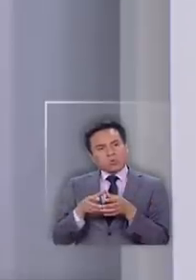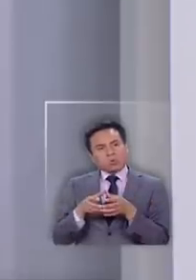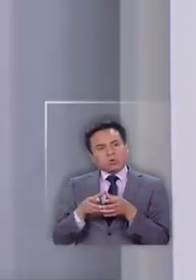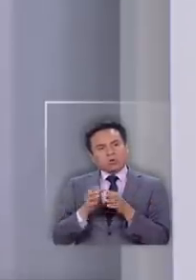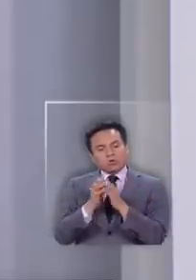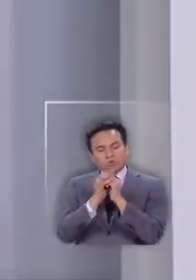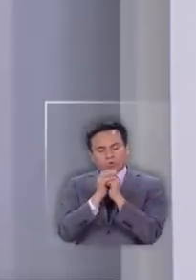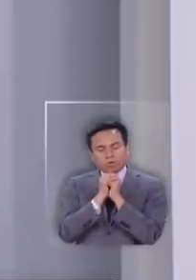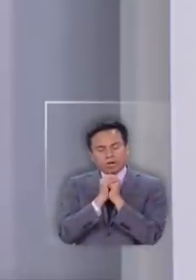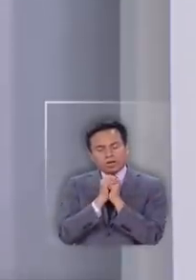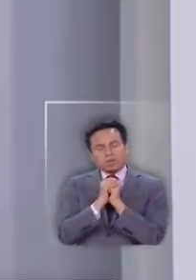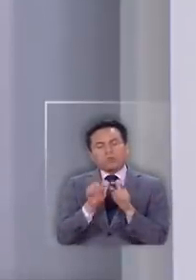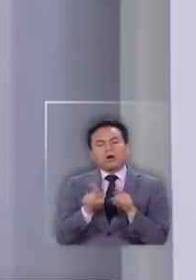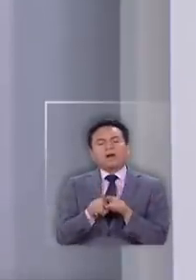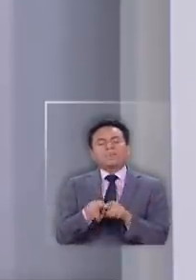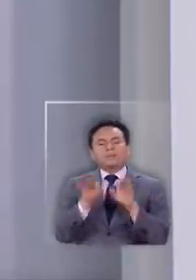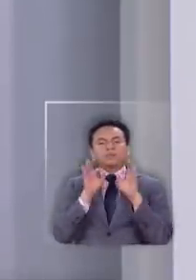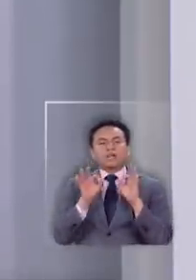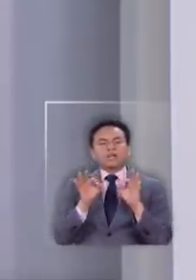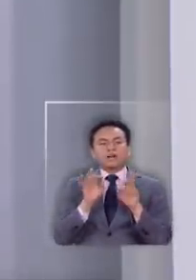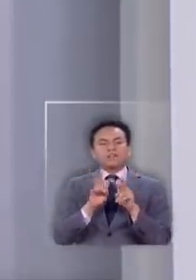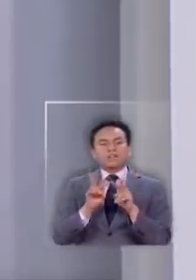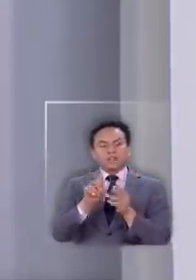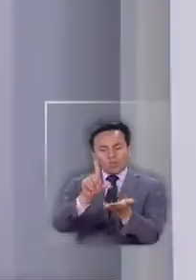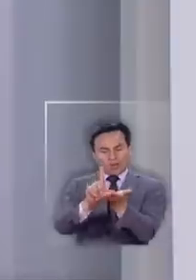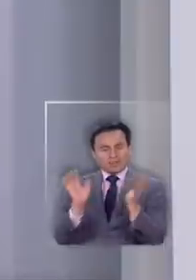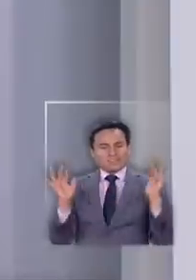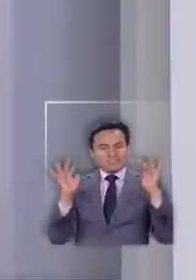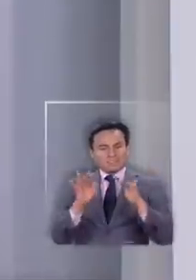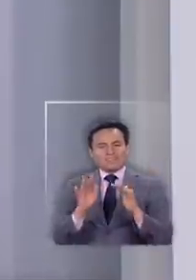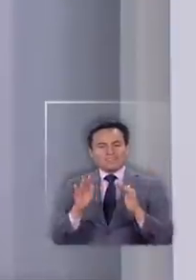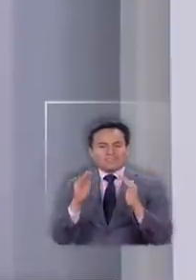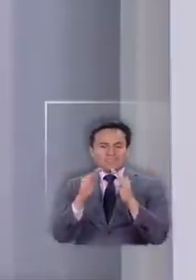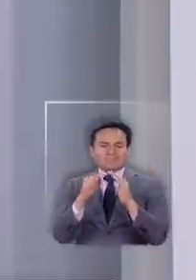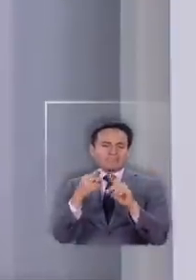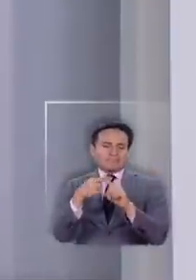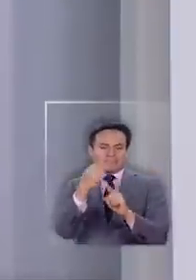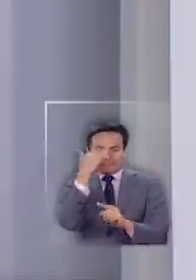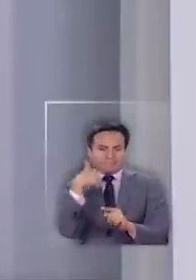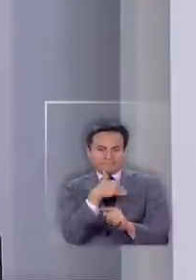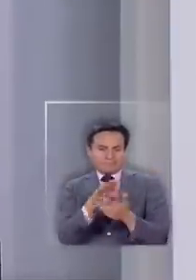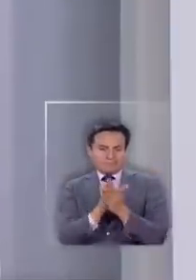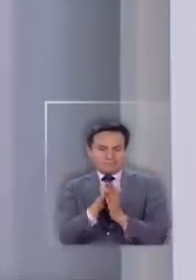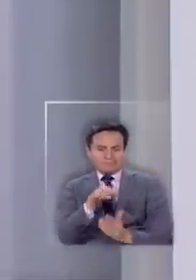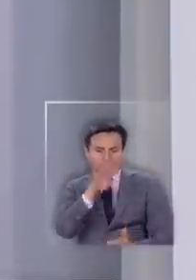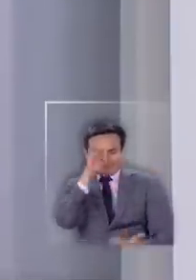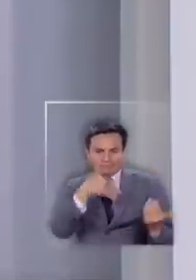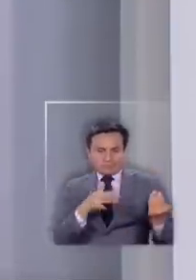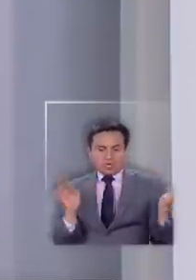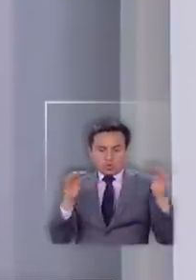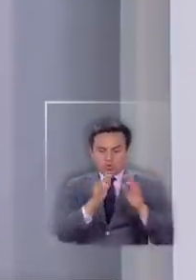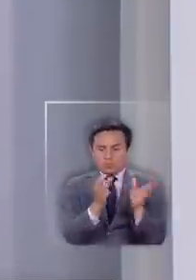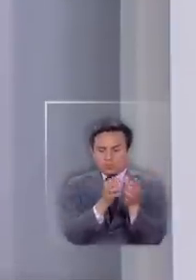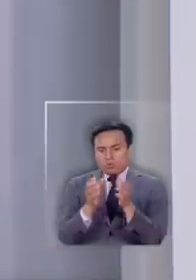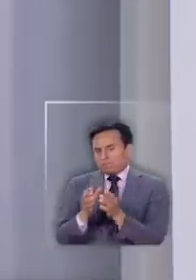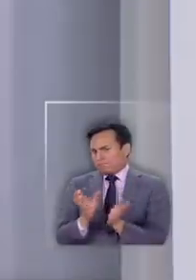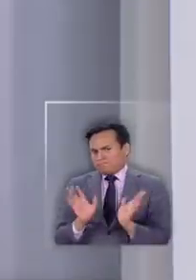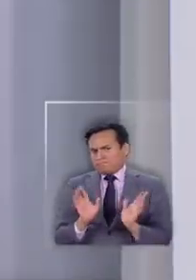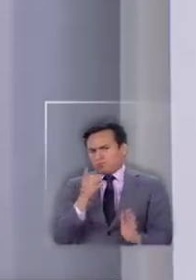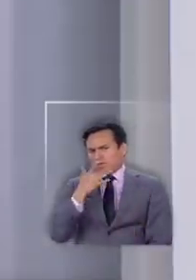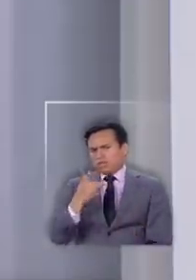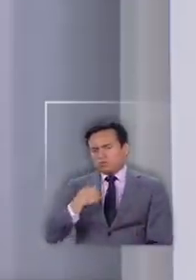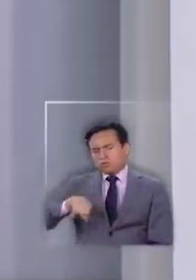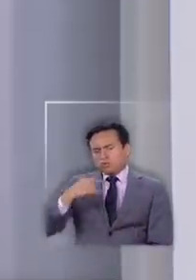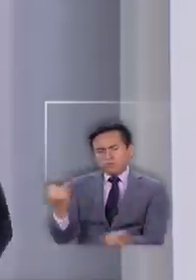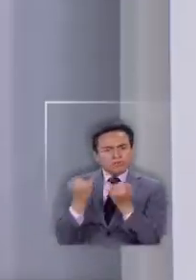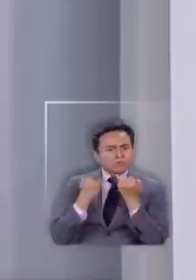orar en este caso en particular, en vez de hacerlo en el templo, en grupo. Pero si nosotros como municipios no contamos con la información, es